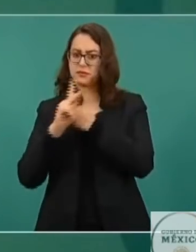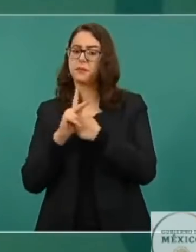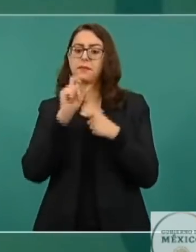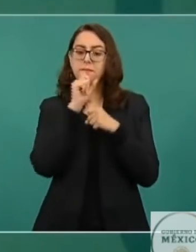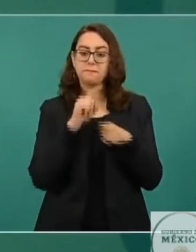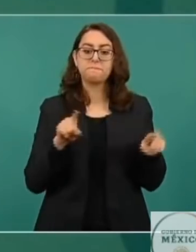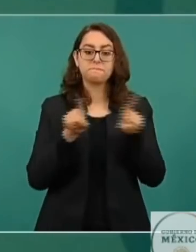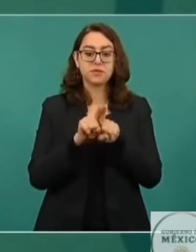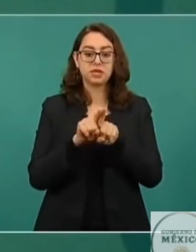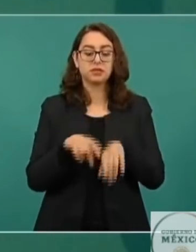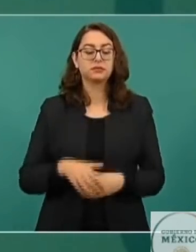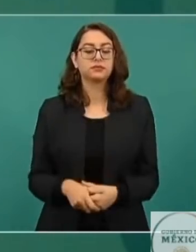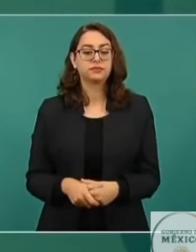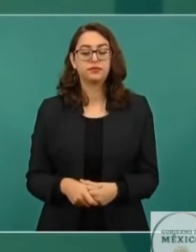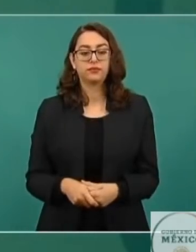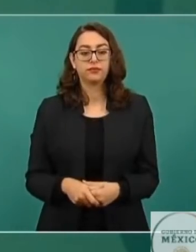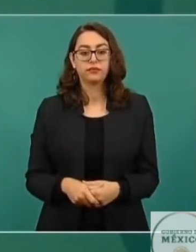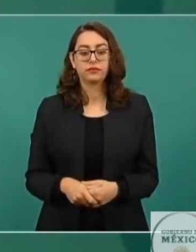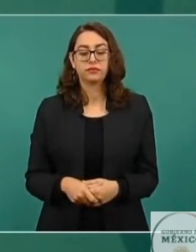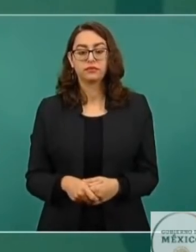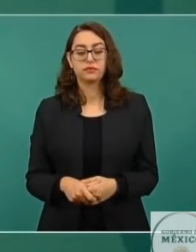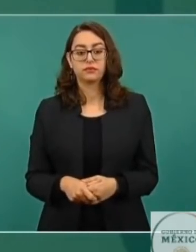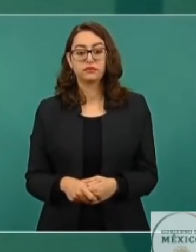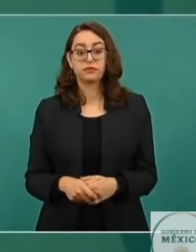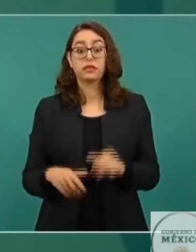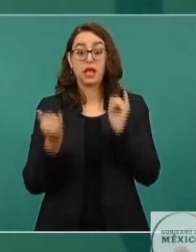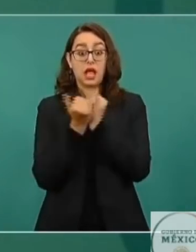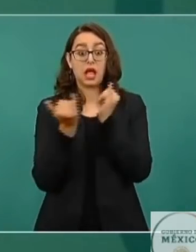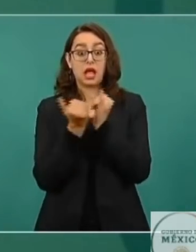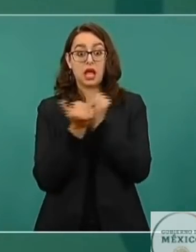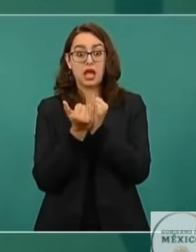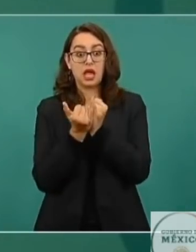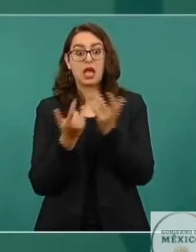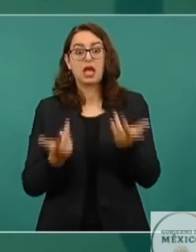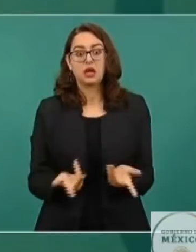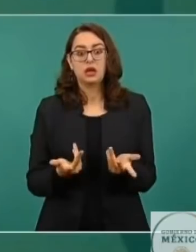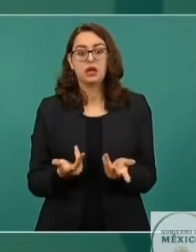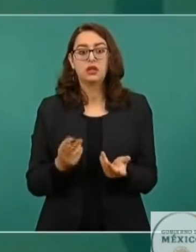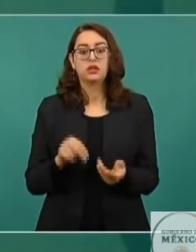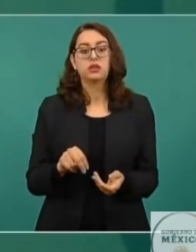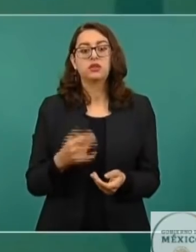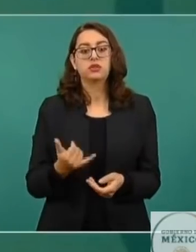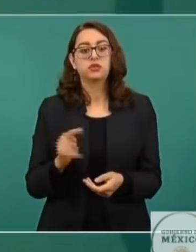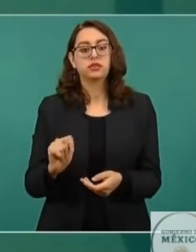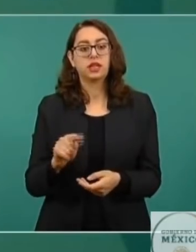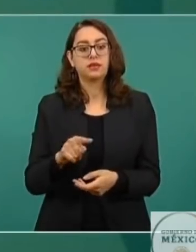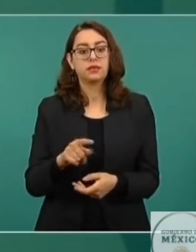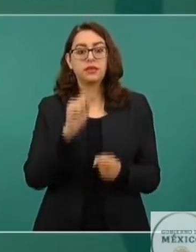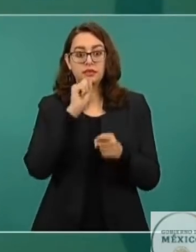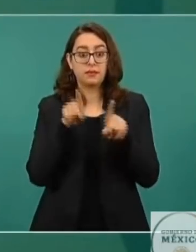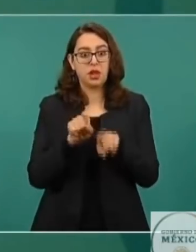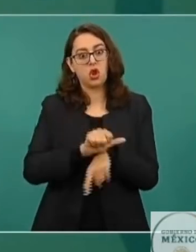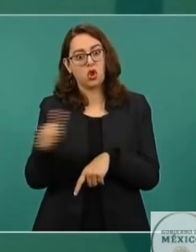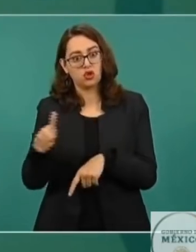Entonces, cuando sale un reportaje en el New York Times, ahora que pusieron el Financial Times,